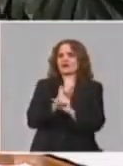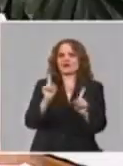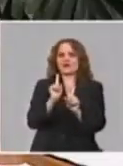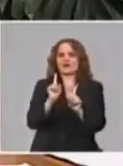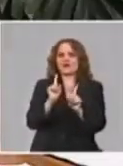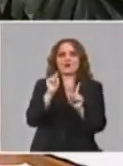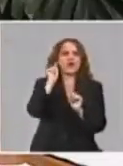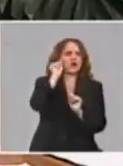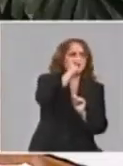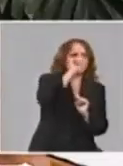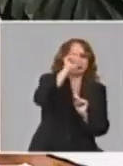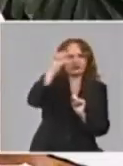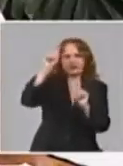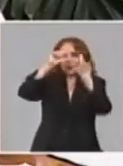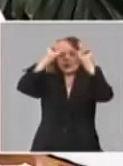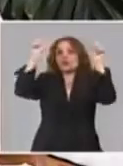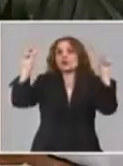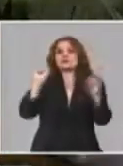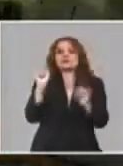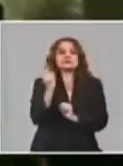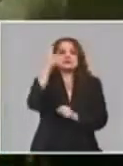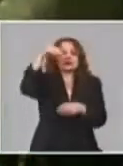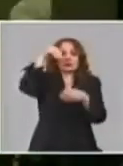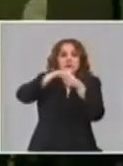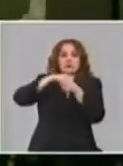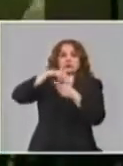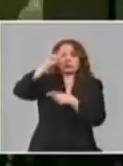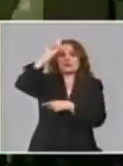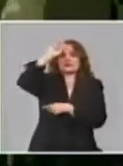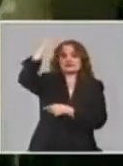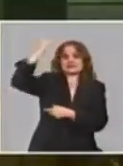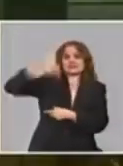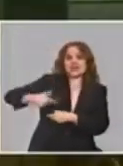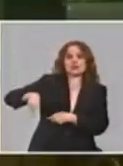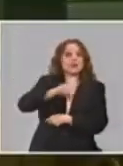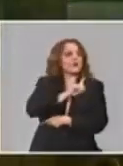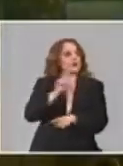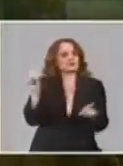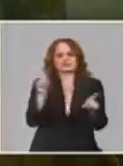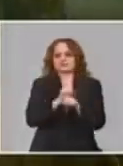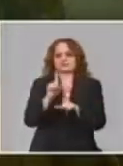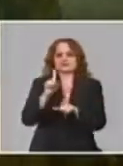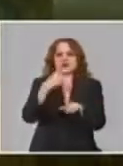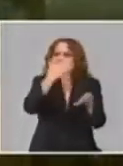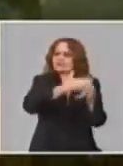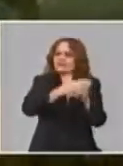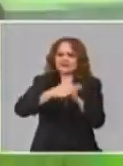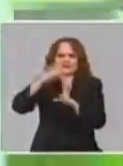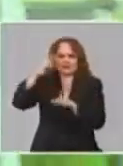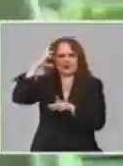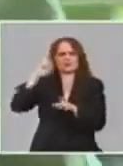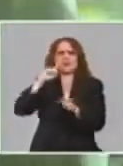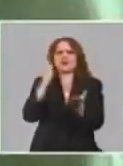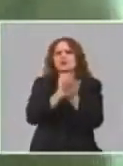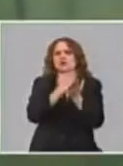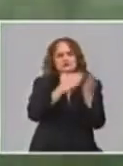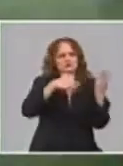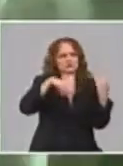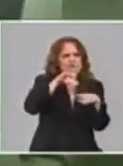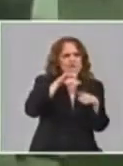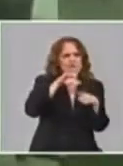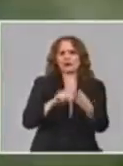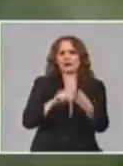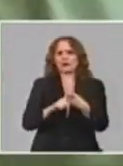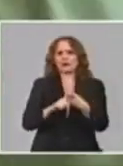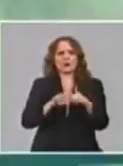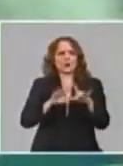eso no es solo el sistema de salud, ya lo expliqué una vez, pero quiero ratificarlo, es de los organismos del Ministerio de Educación Superior, de